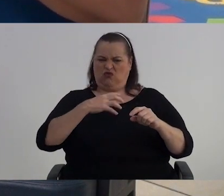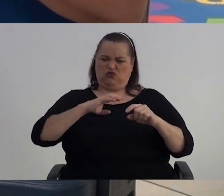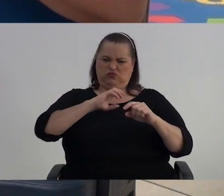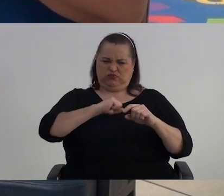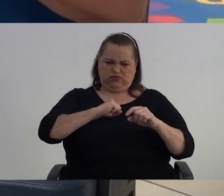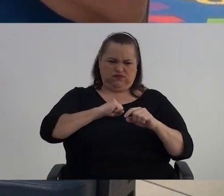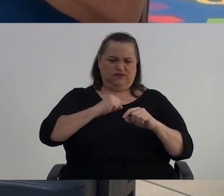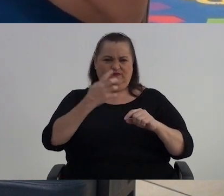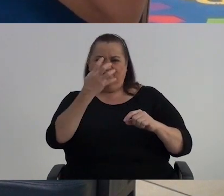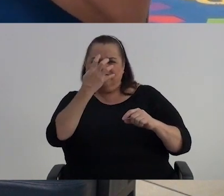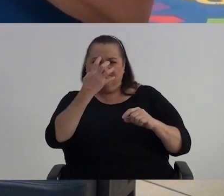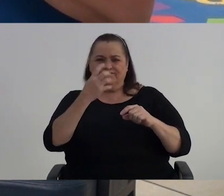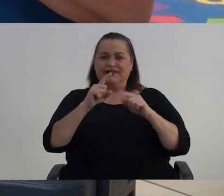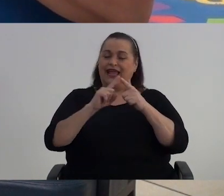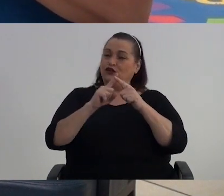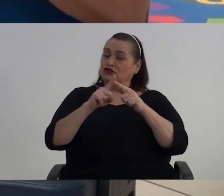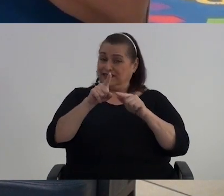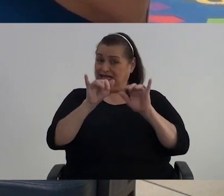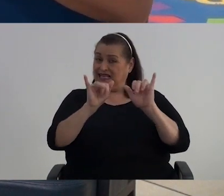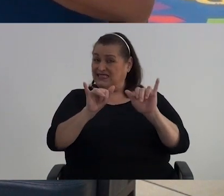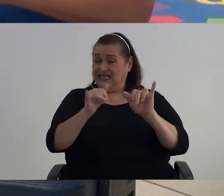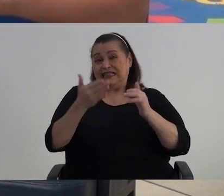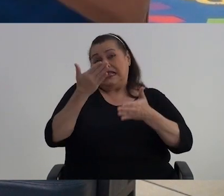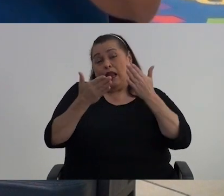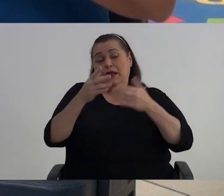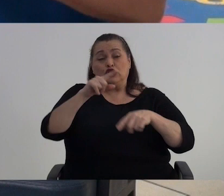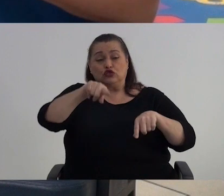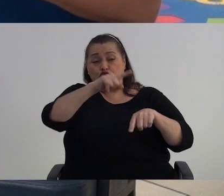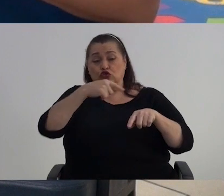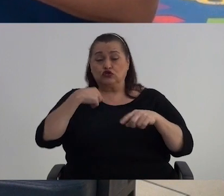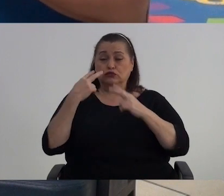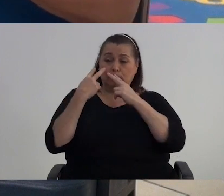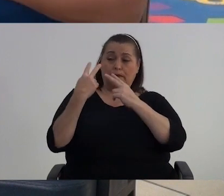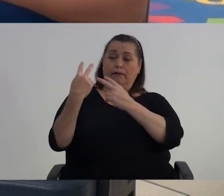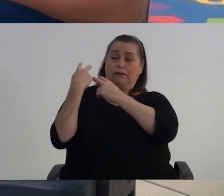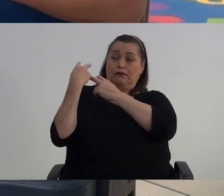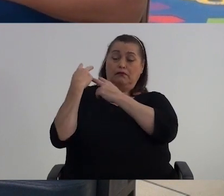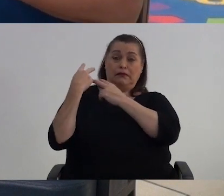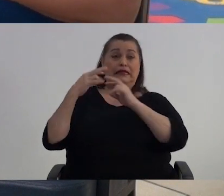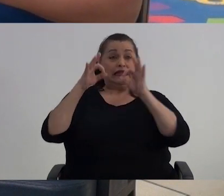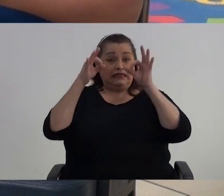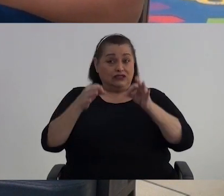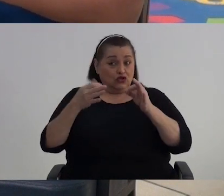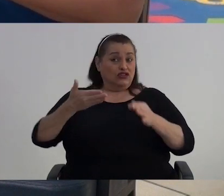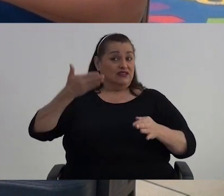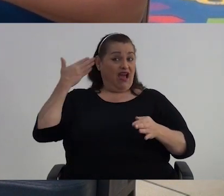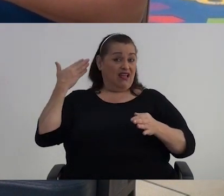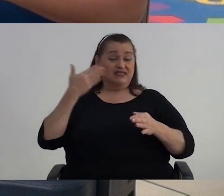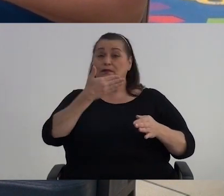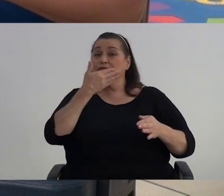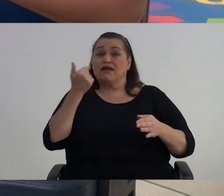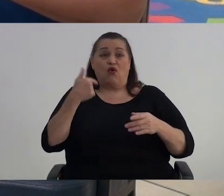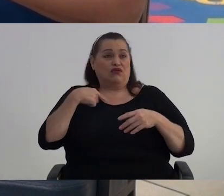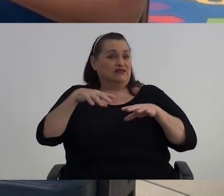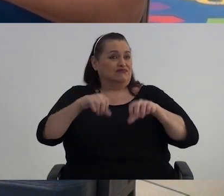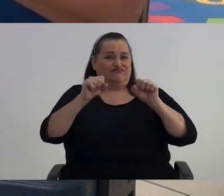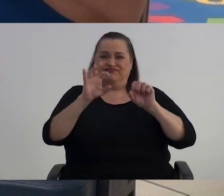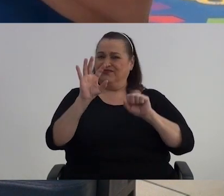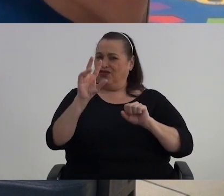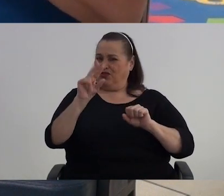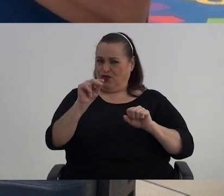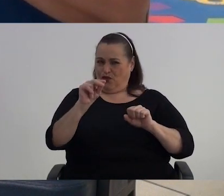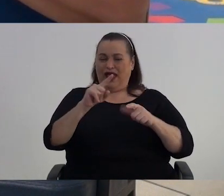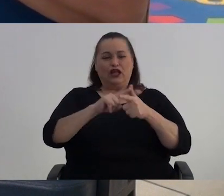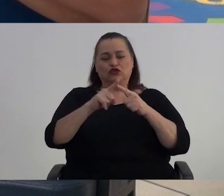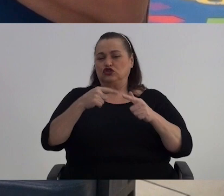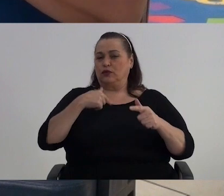y decimos todos son así No, quizás es porque volvemos a ver hacia atrás y las decisiones que tomamos no son las mejores que tomé y